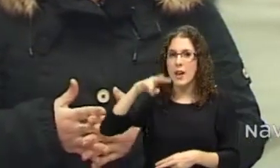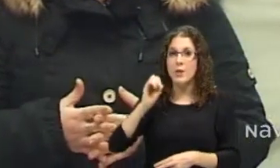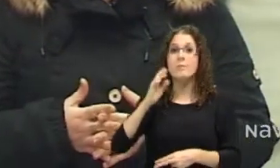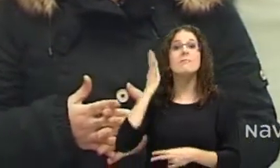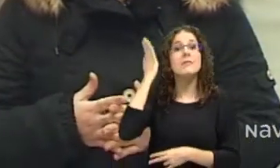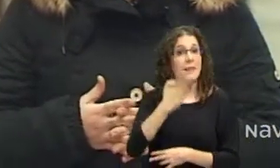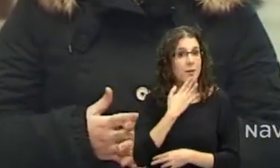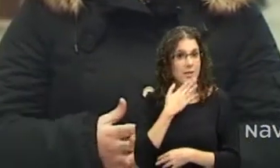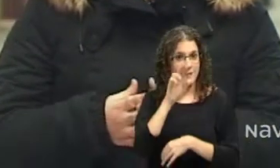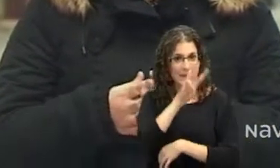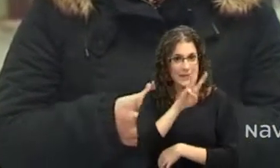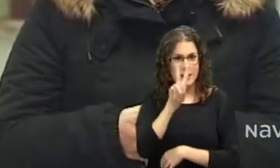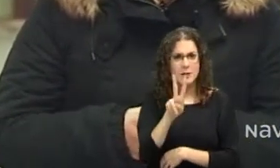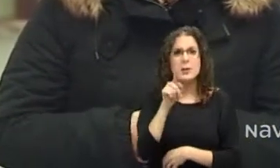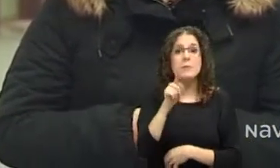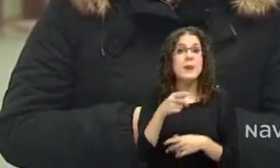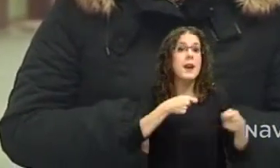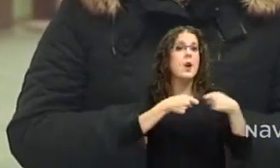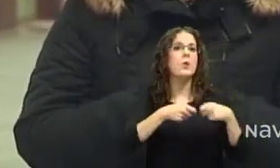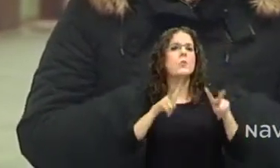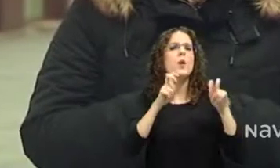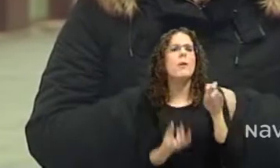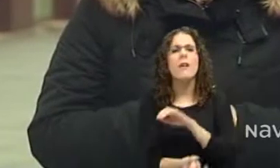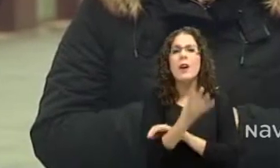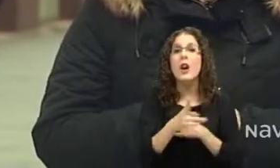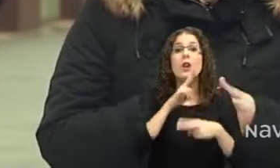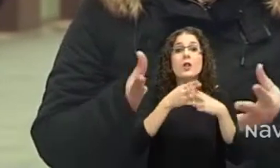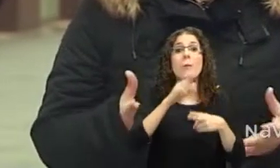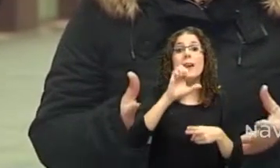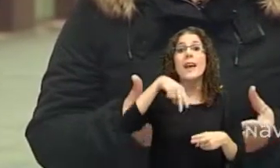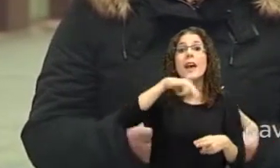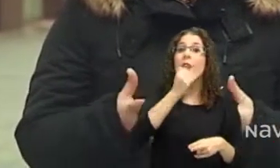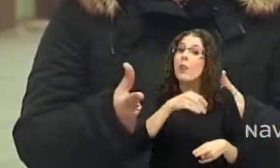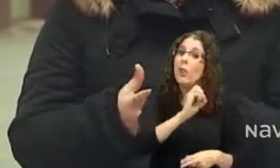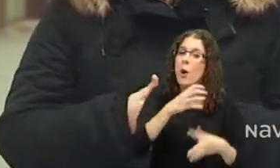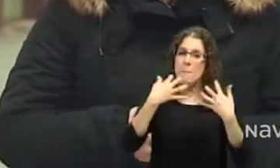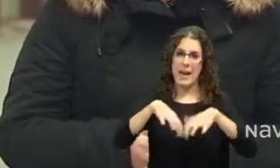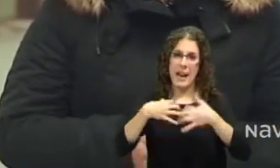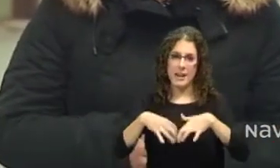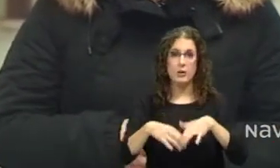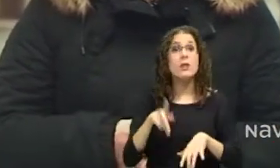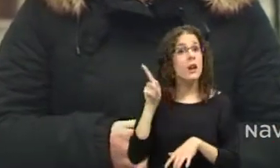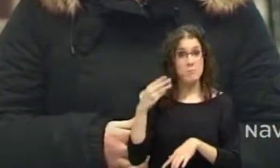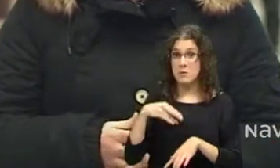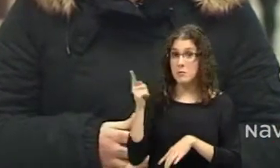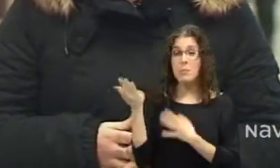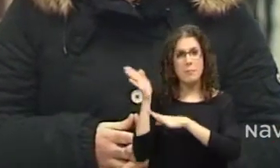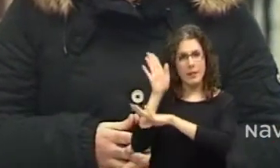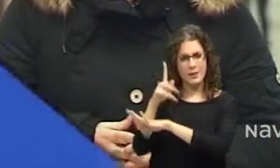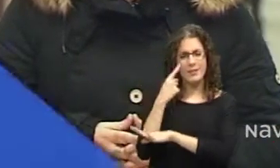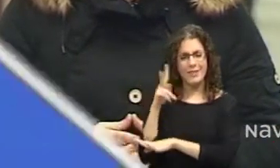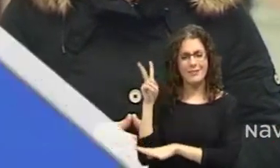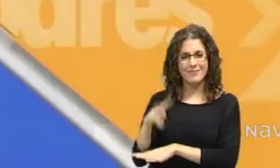que ha puesto en marcha un nuevo negocio. Se llama Enzo Mecánicos y él mismo nos lo presenta en el siguiente reportaje.